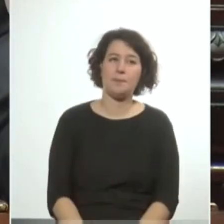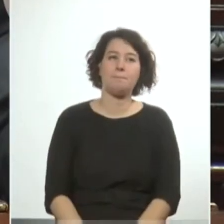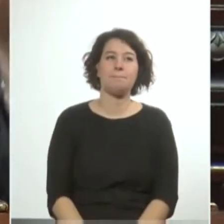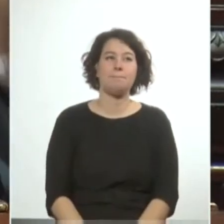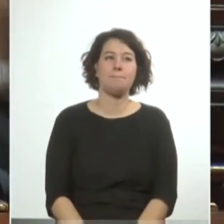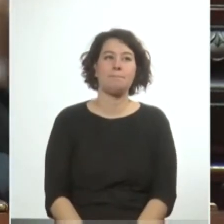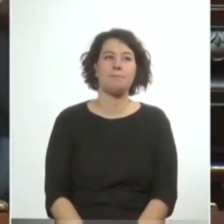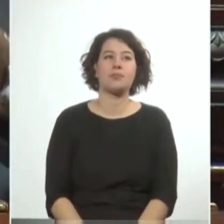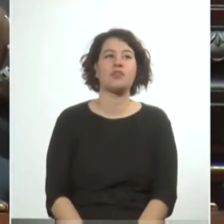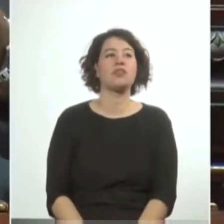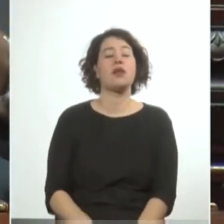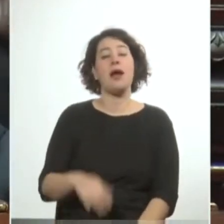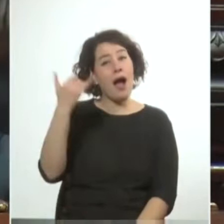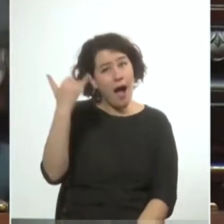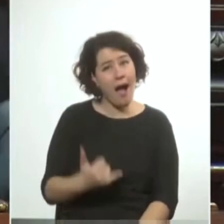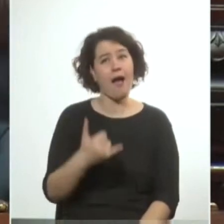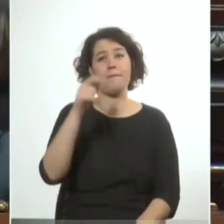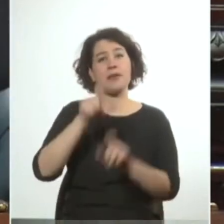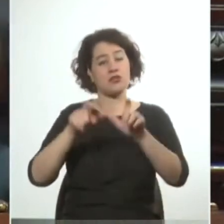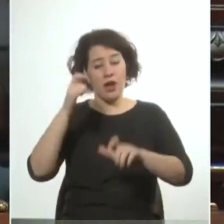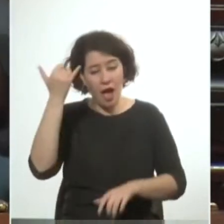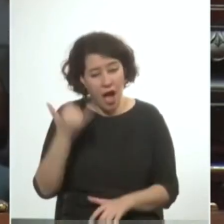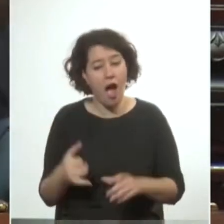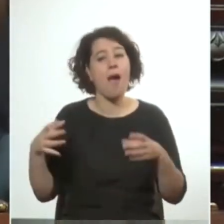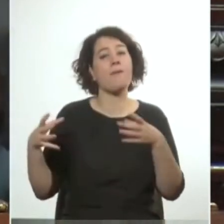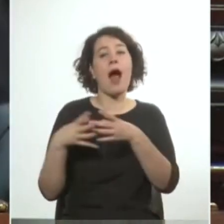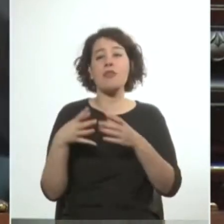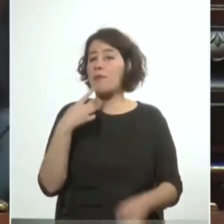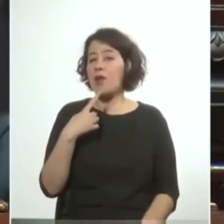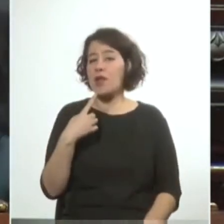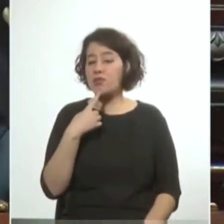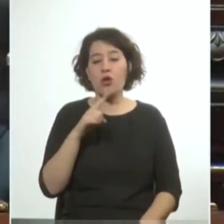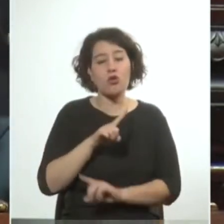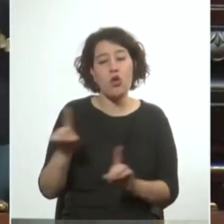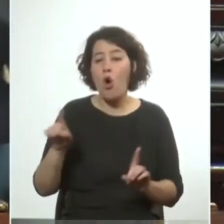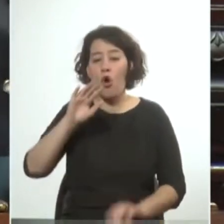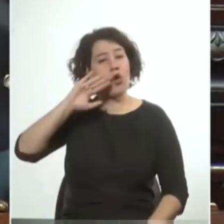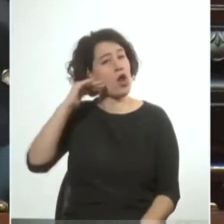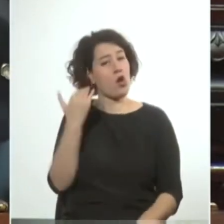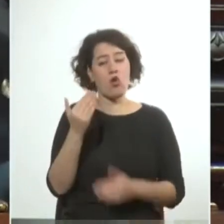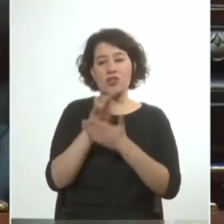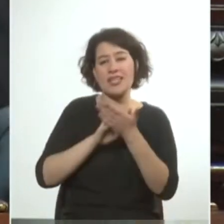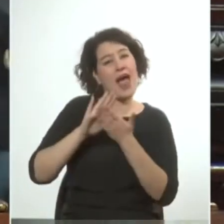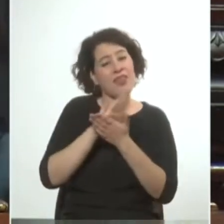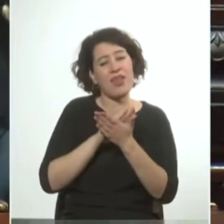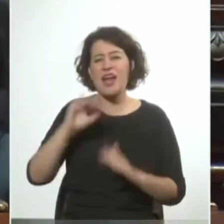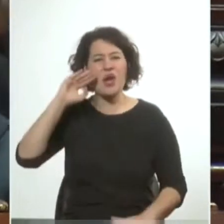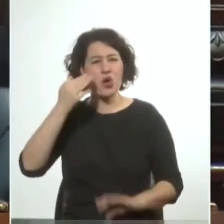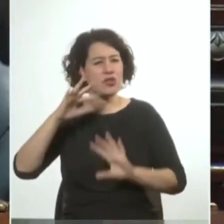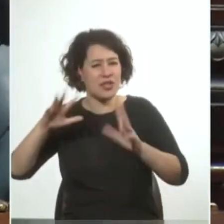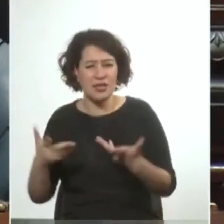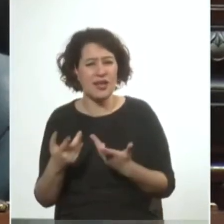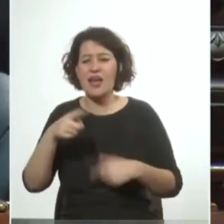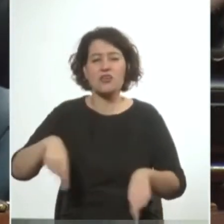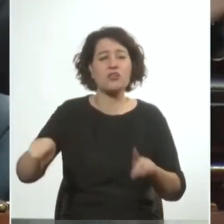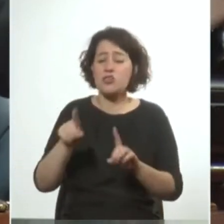y hubo gente y hubo partidos políticos que no terminan de reconocer que no creían y estaban